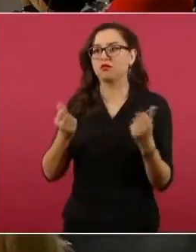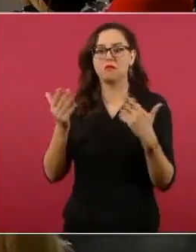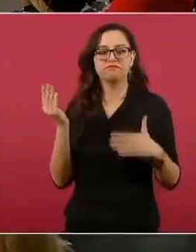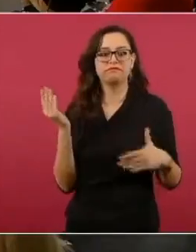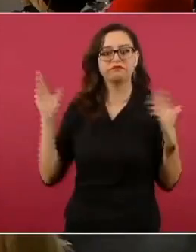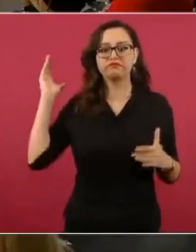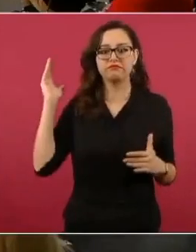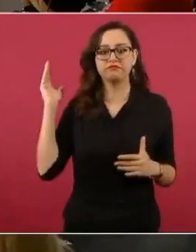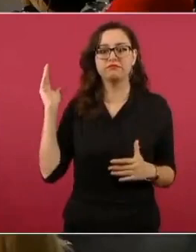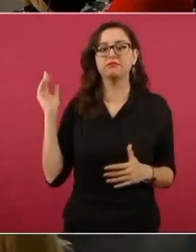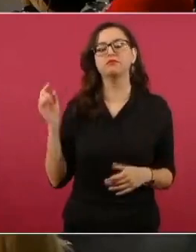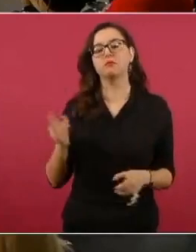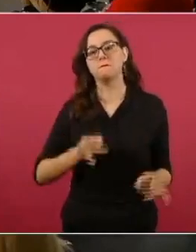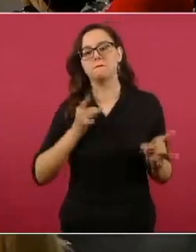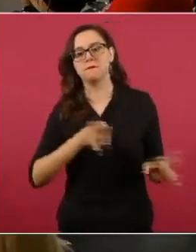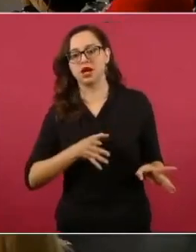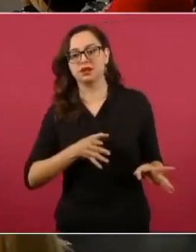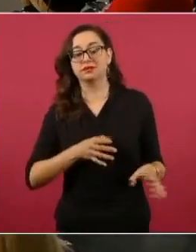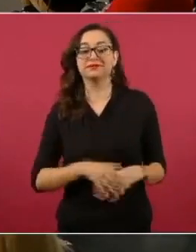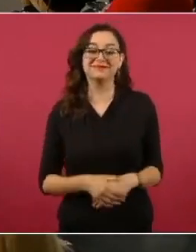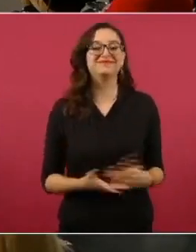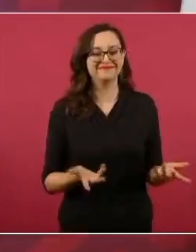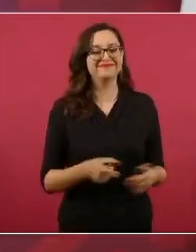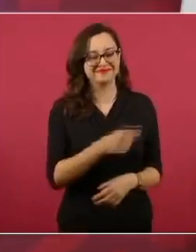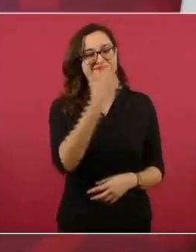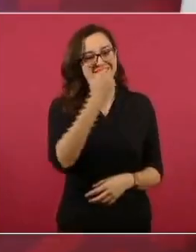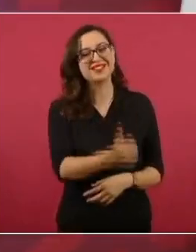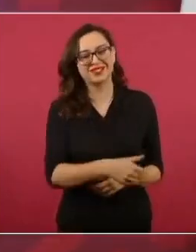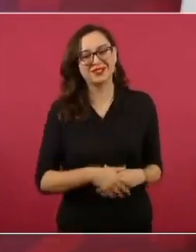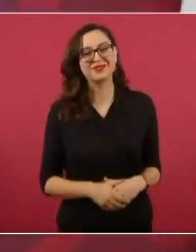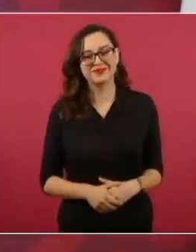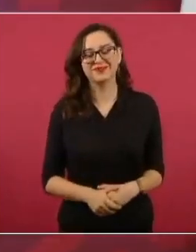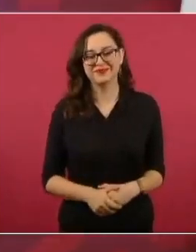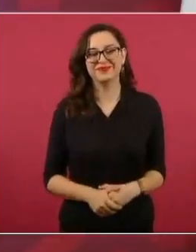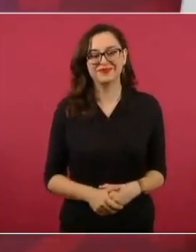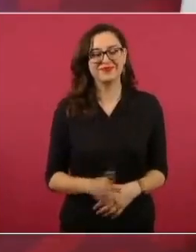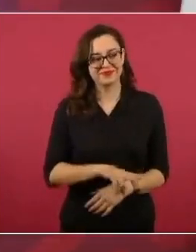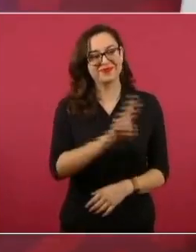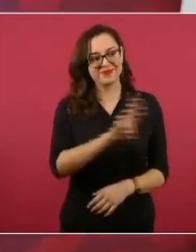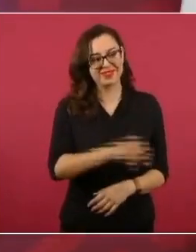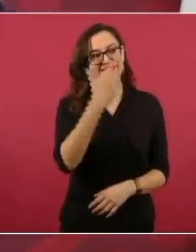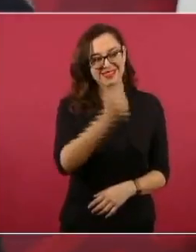y a salir adelante, tuvo razón, pero vaya que me dieron duro.